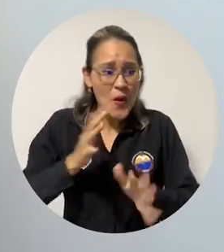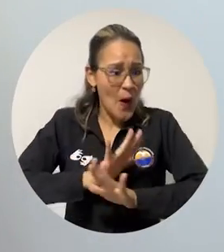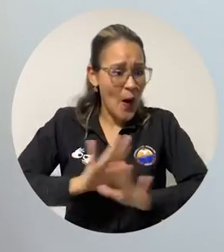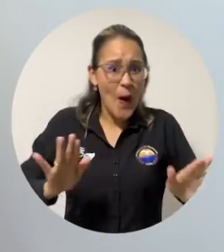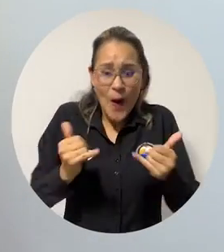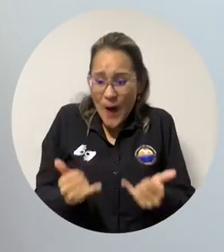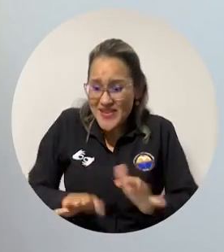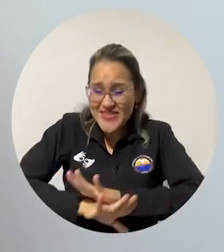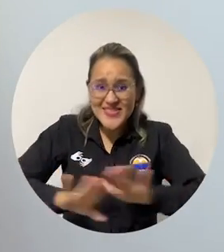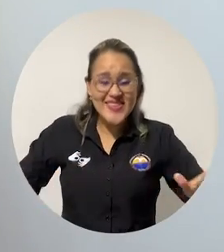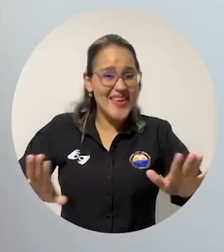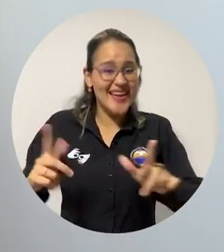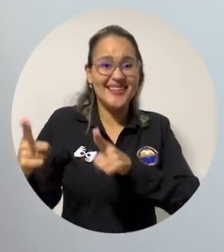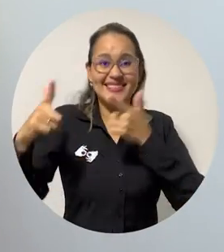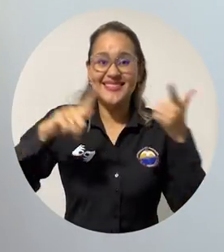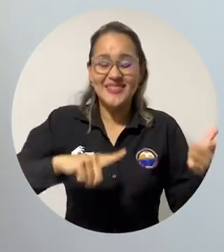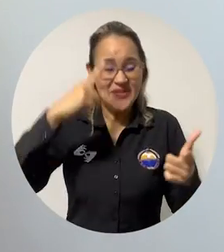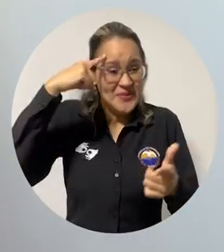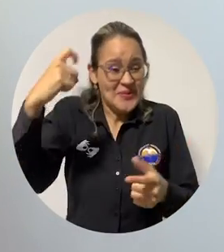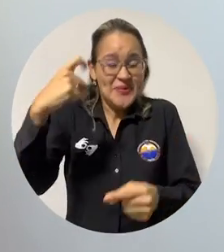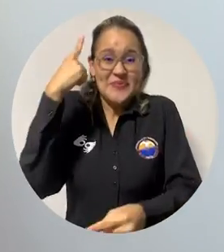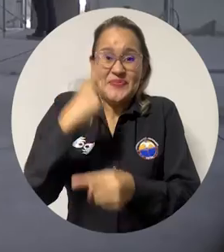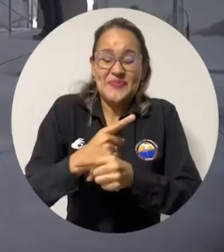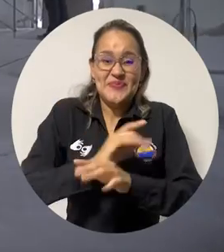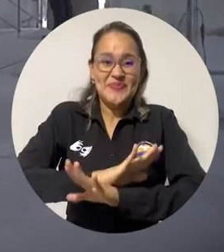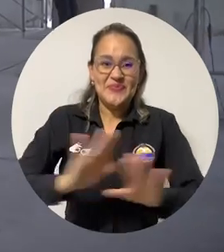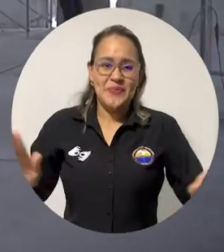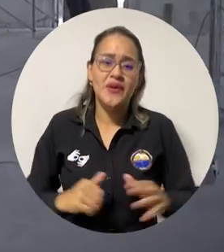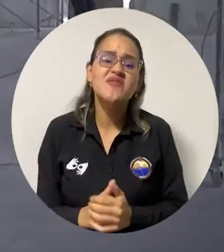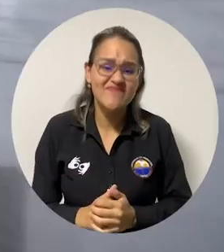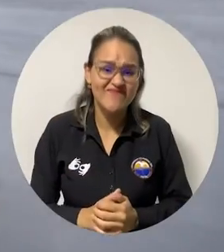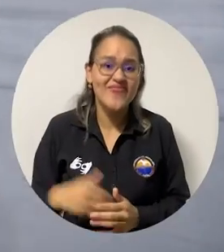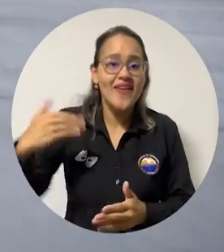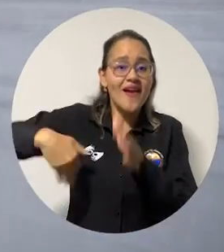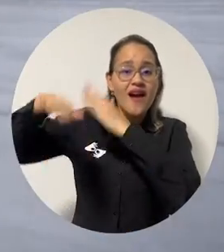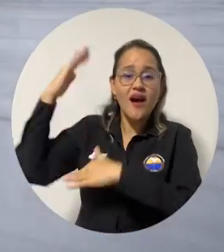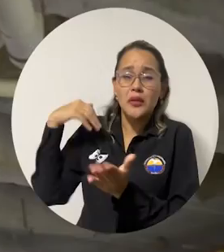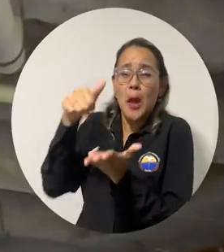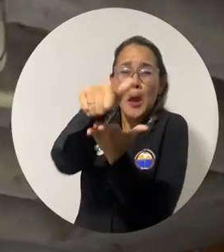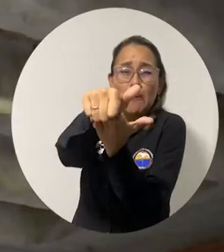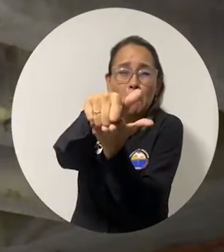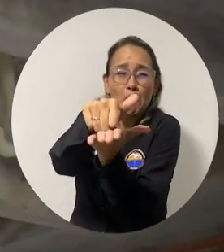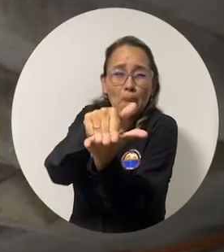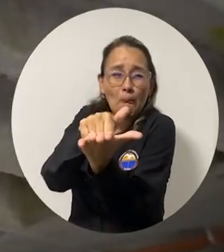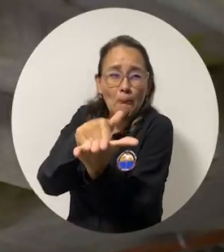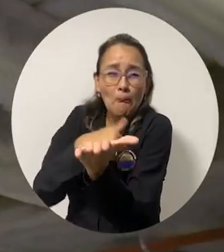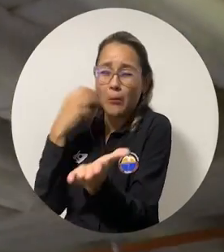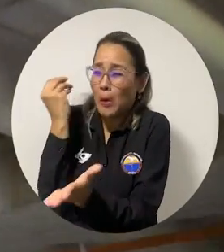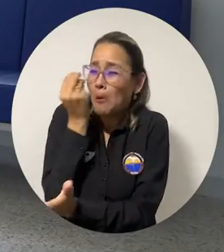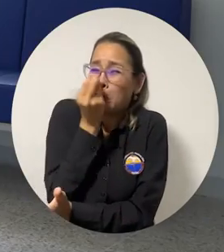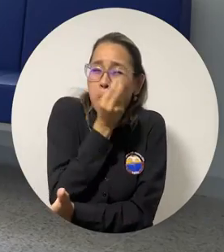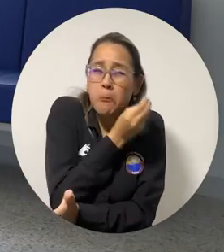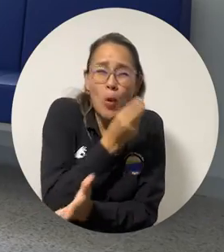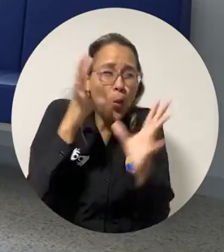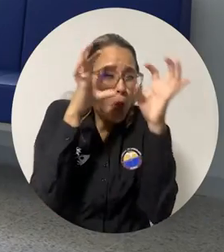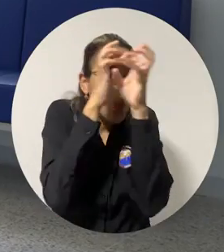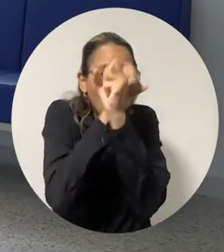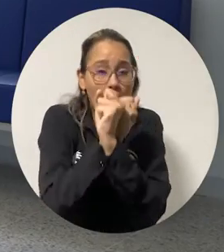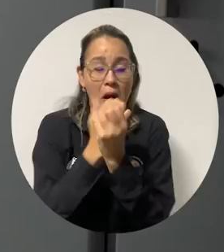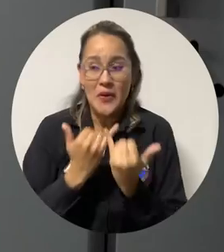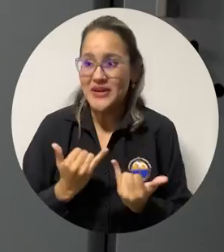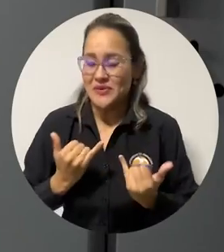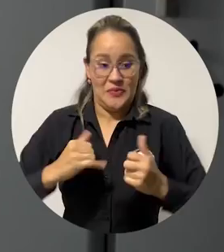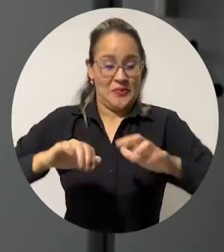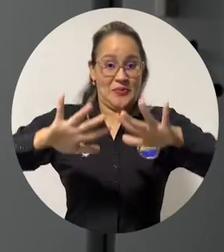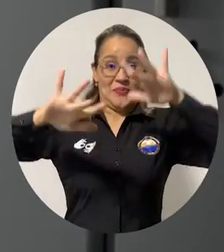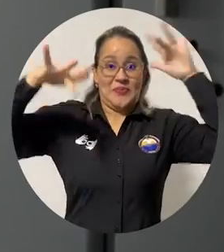espacio y hoy estamos en este sueño consolidado. Atrás quedaron los pasillos abandonados y las salas lúgubres. Hoy este lugar es un